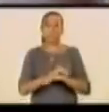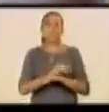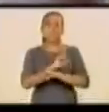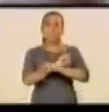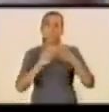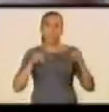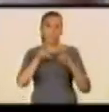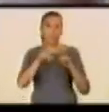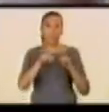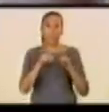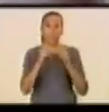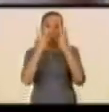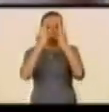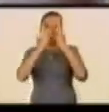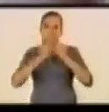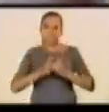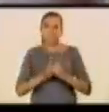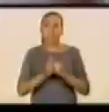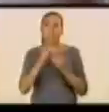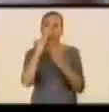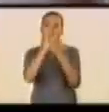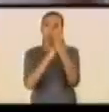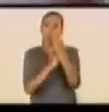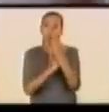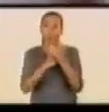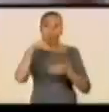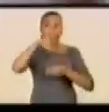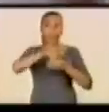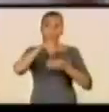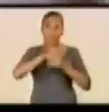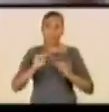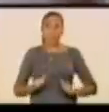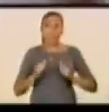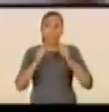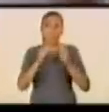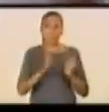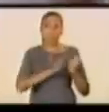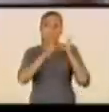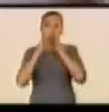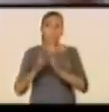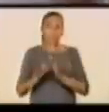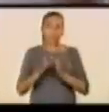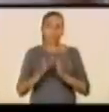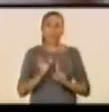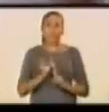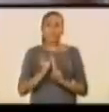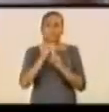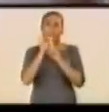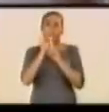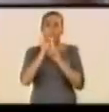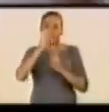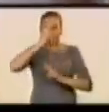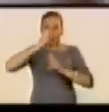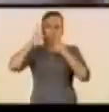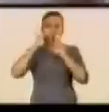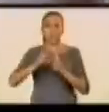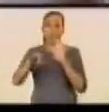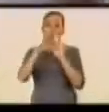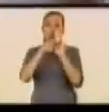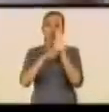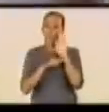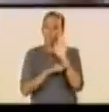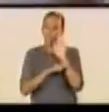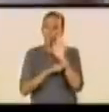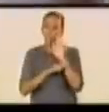fase del cronograma electoral y se inicia un periodo que debe ser especialmente respetuoso de la norma